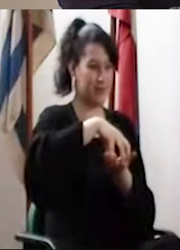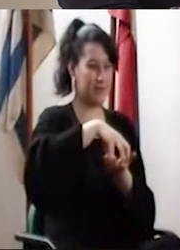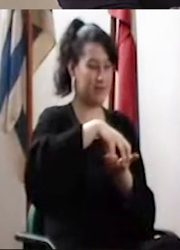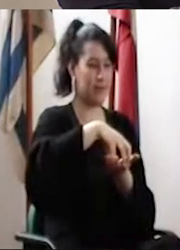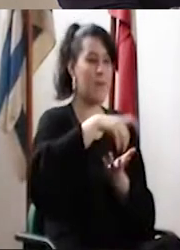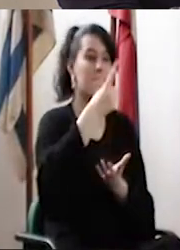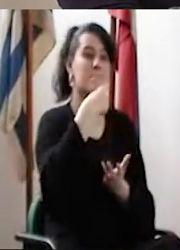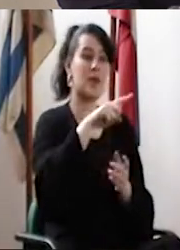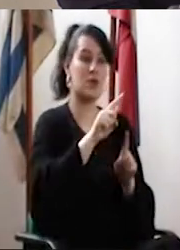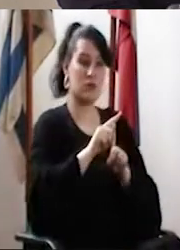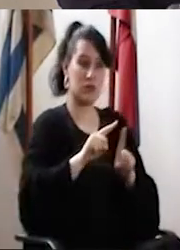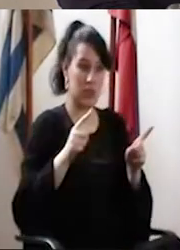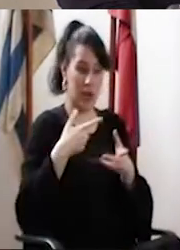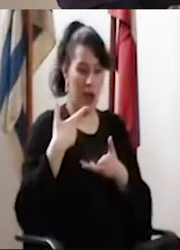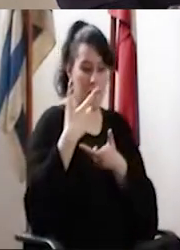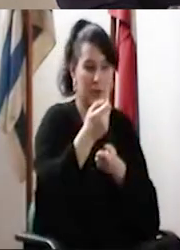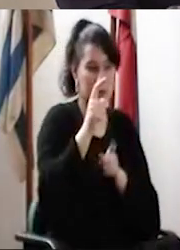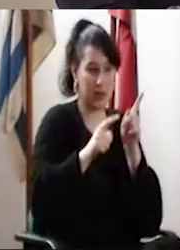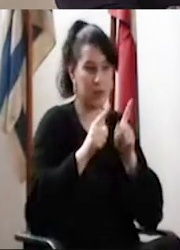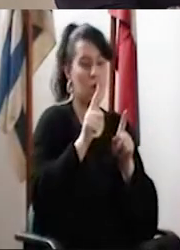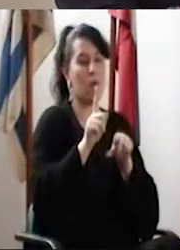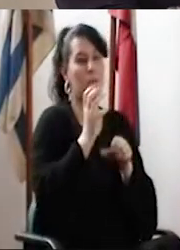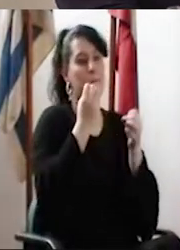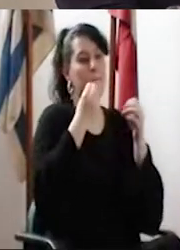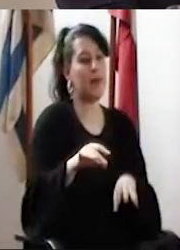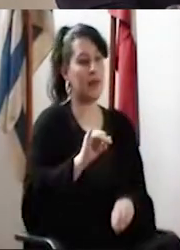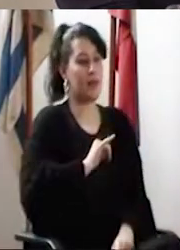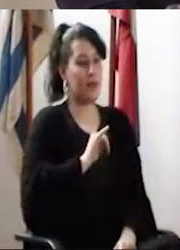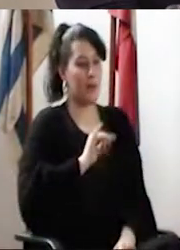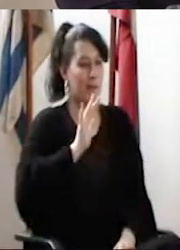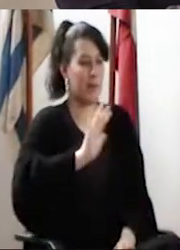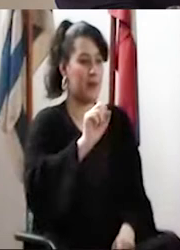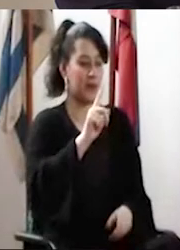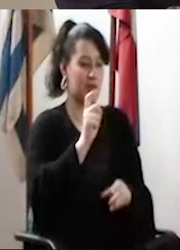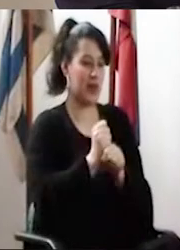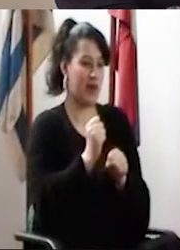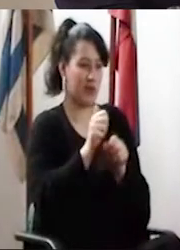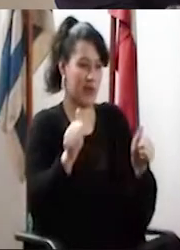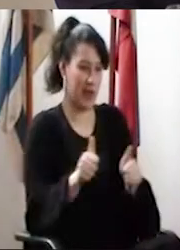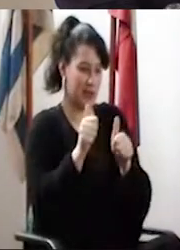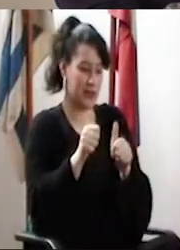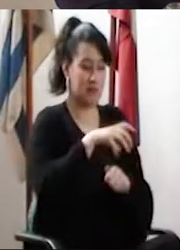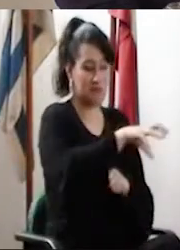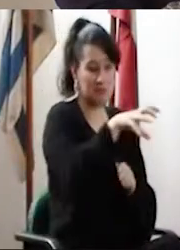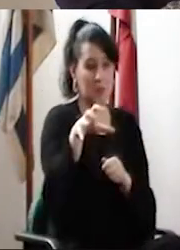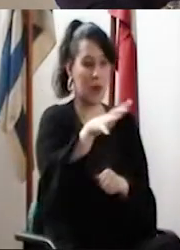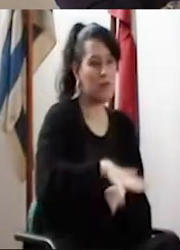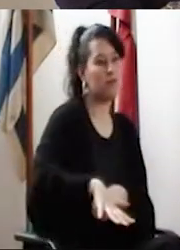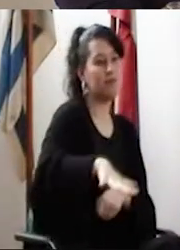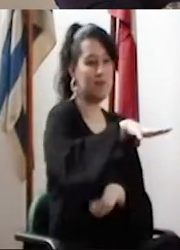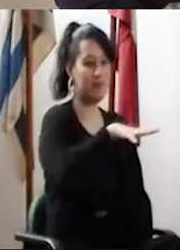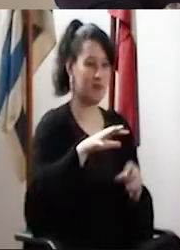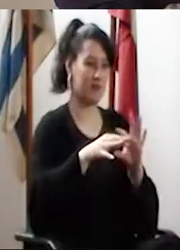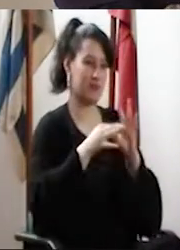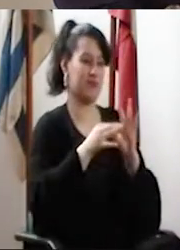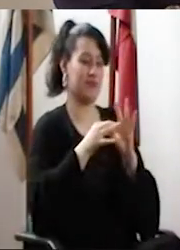pero sin que las unidades de apoyo académico pierdan su identidad y el trabajo que realizan. Lo que sí